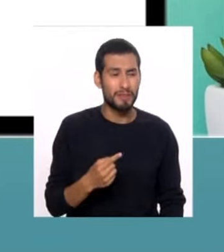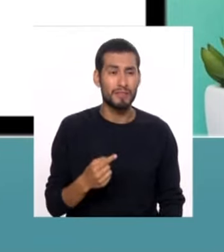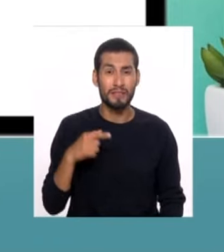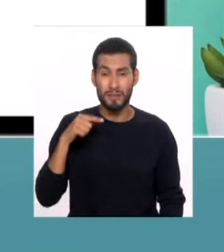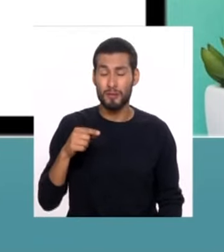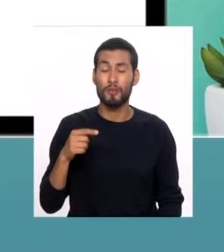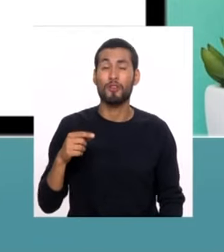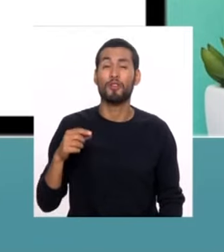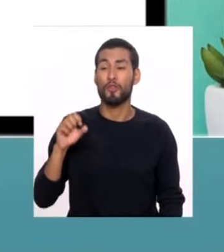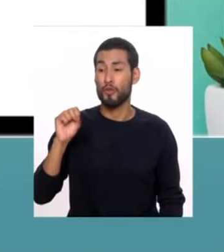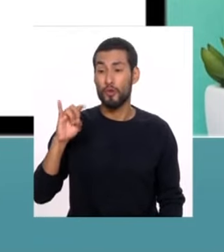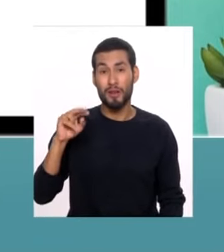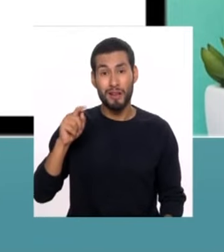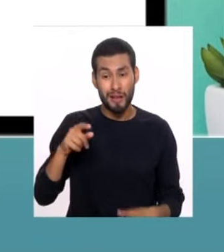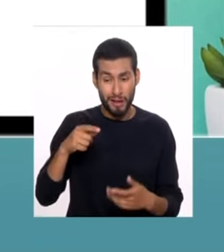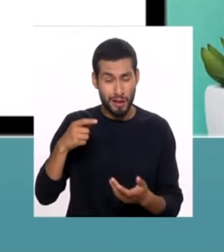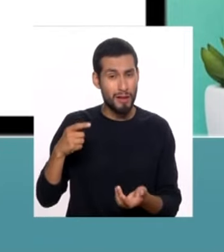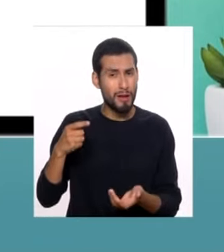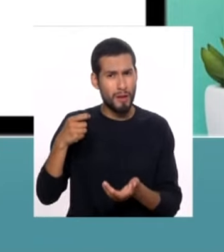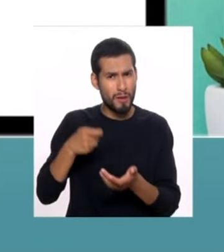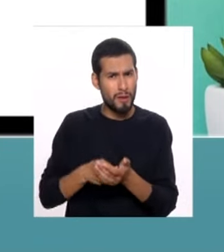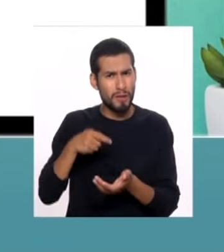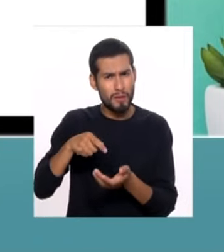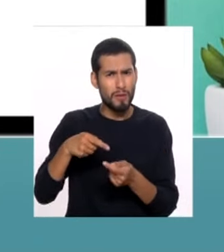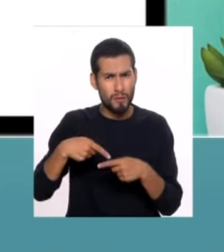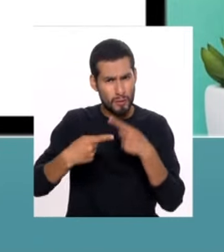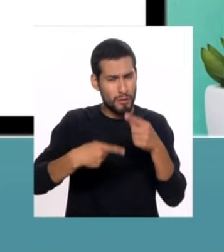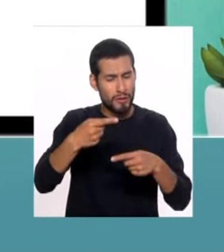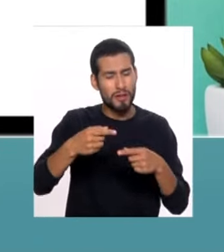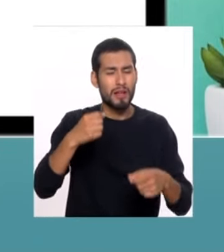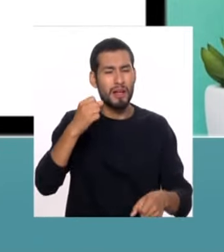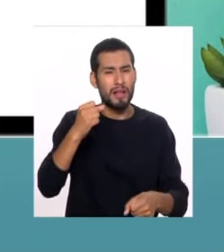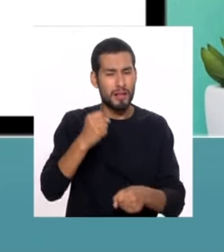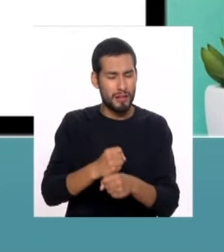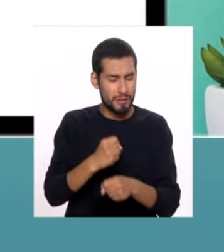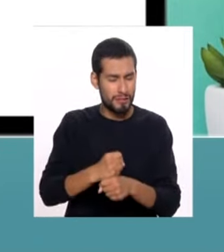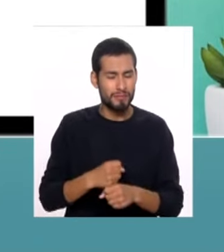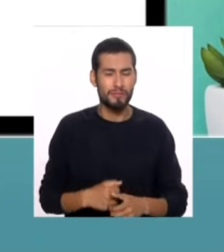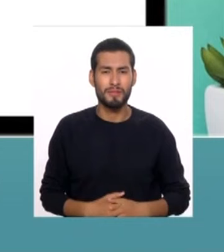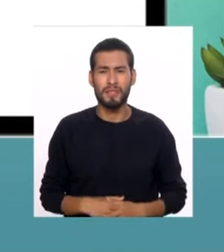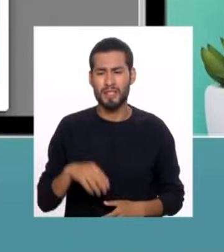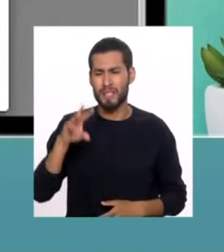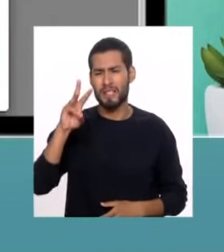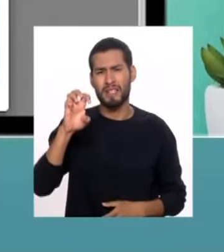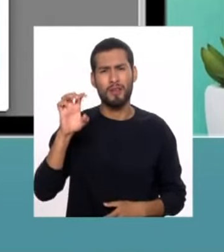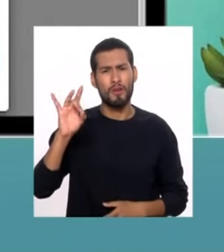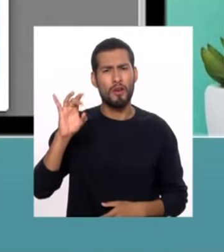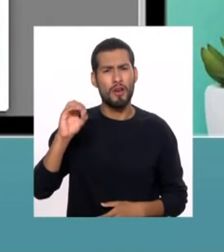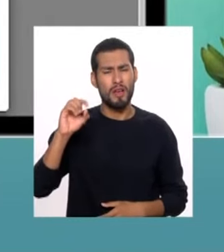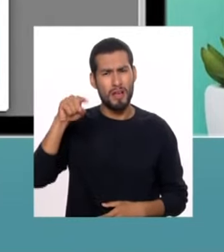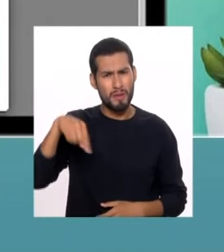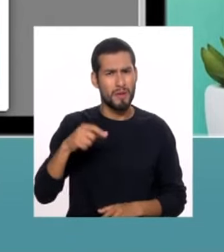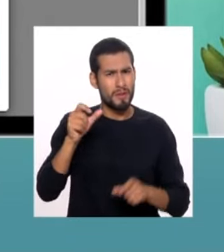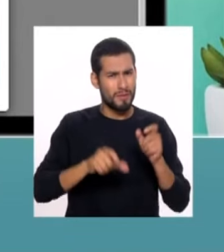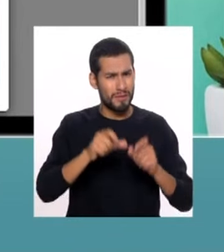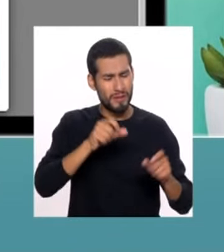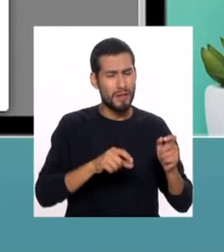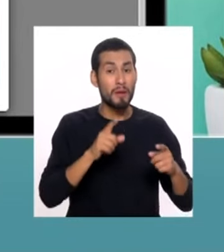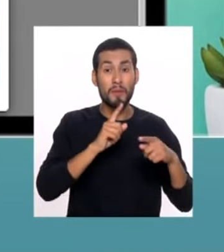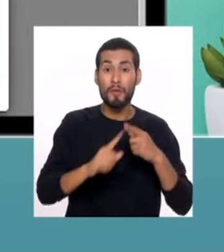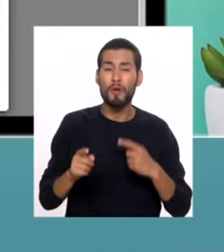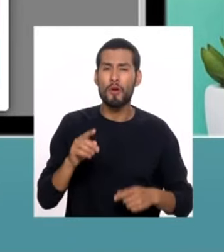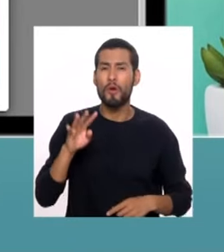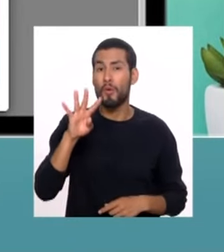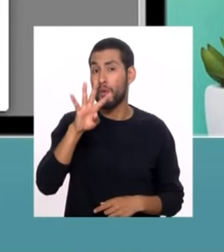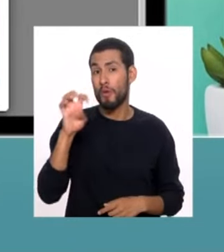caso, que Sunat ha detectado que les corresponde una devolución de oficio. 680 mil contribuyentes, pero solo